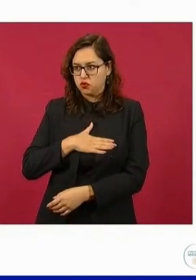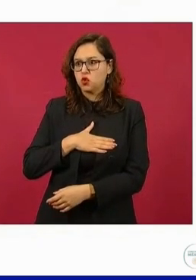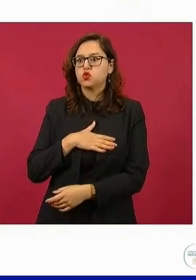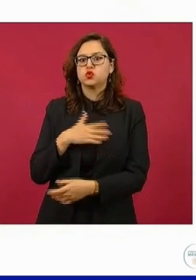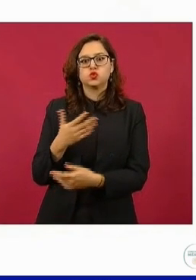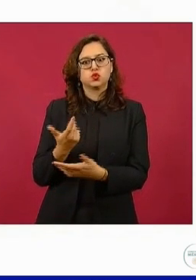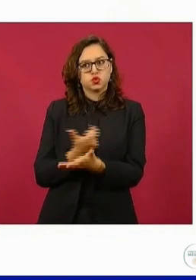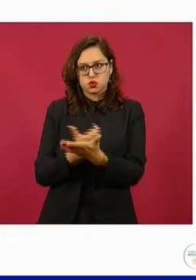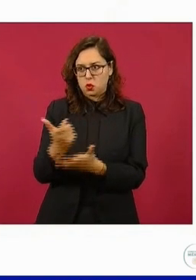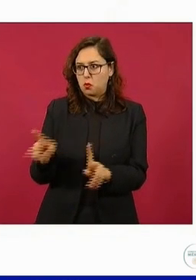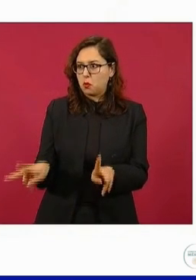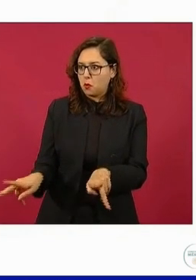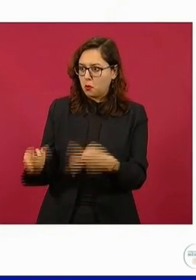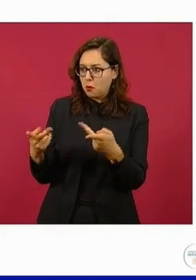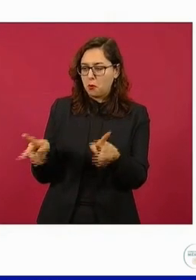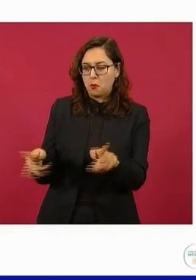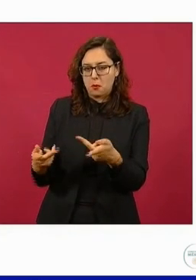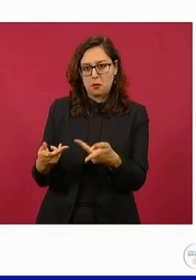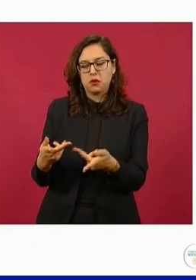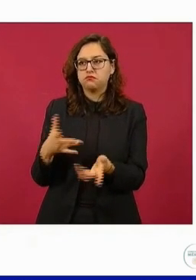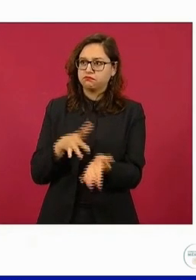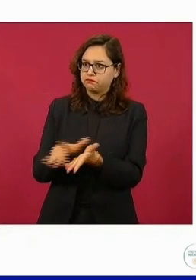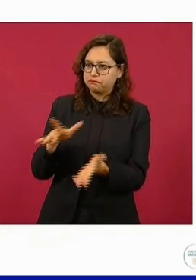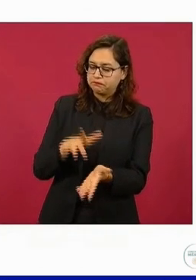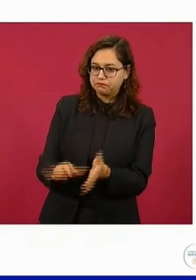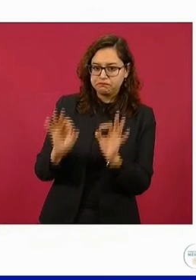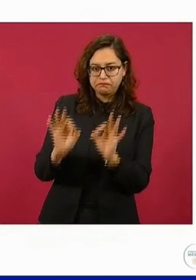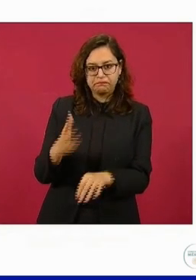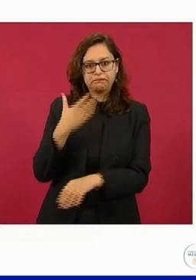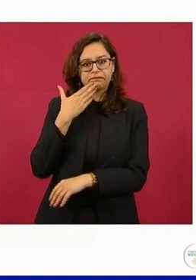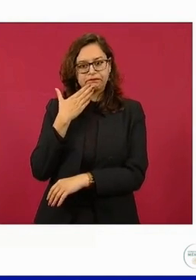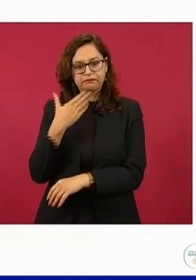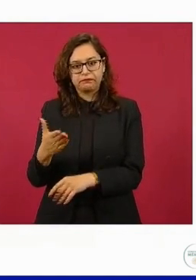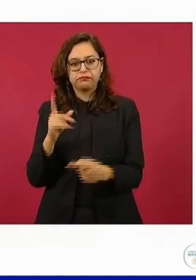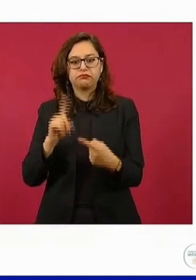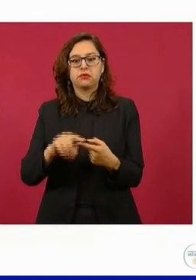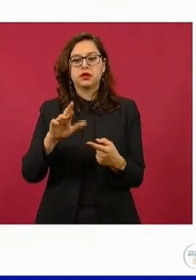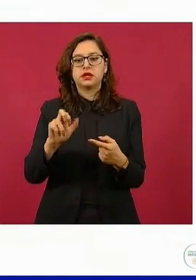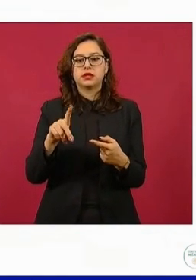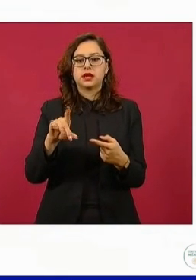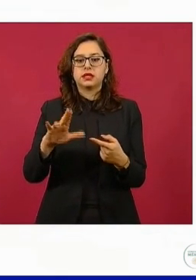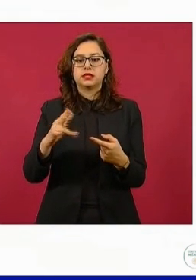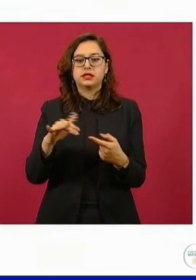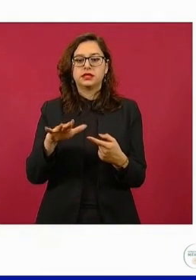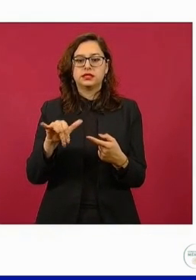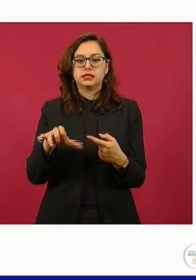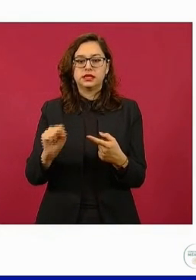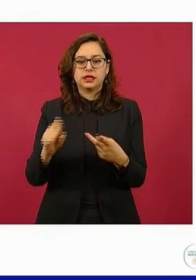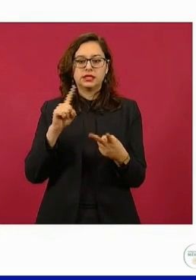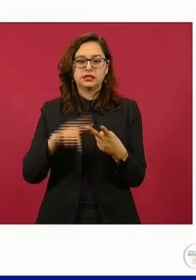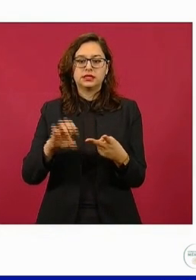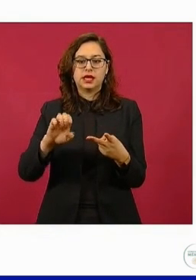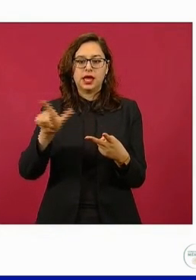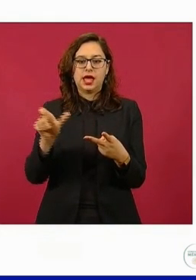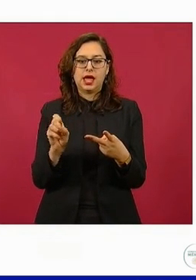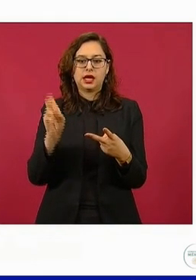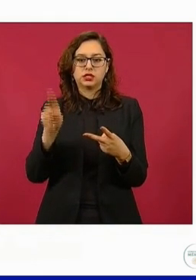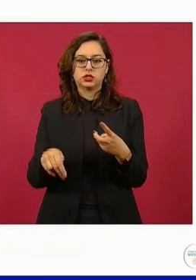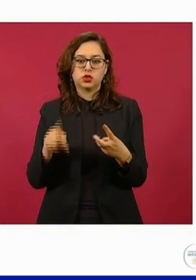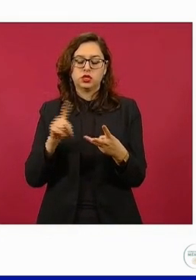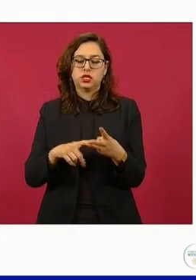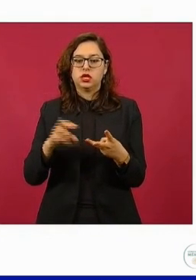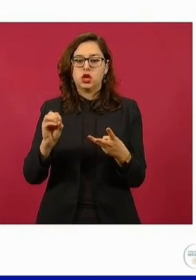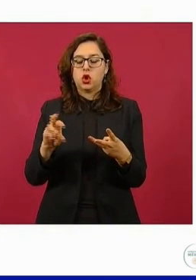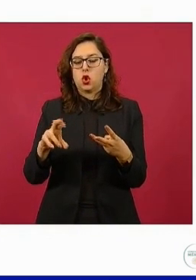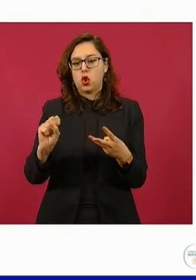con los consumidores, fue Rendichicas, ExxonMobil y Orsan.